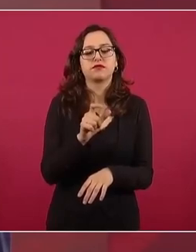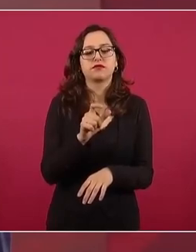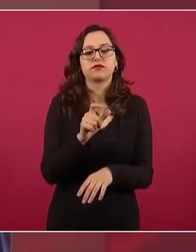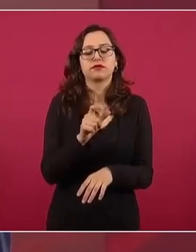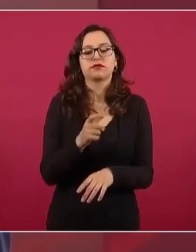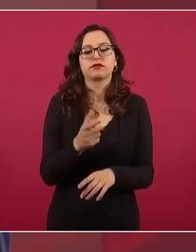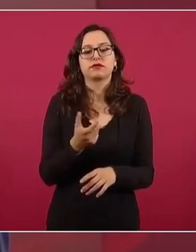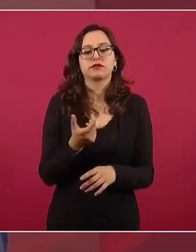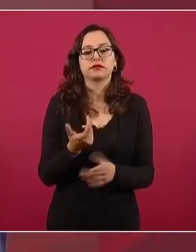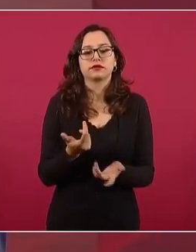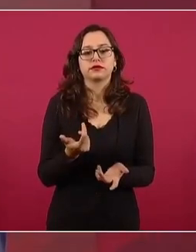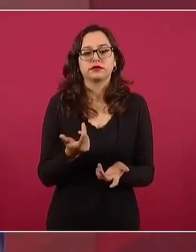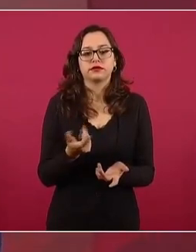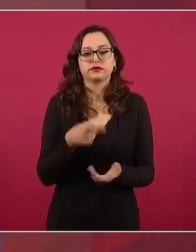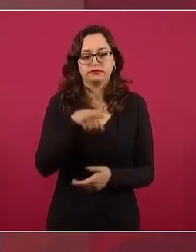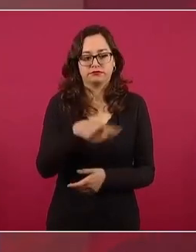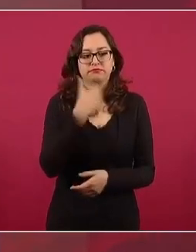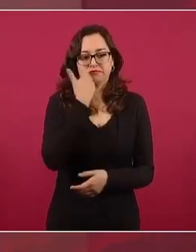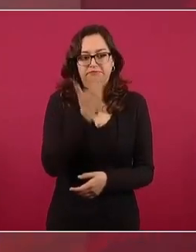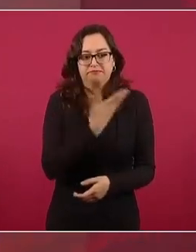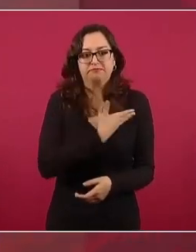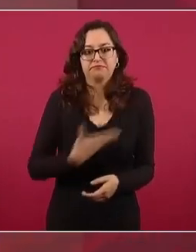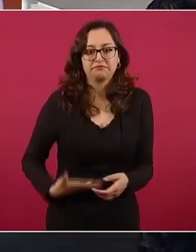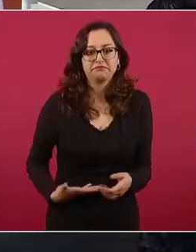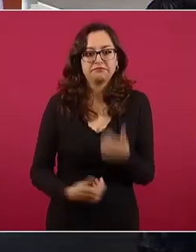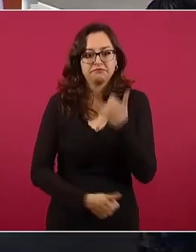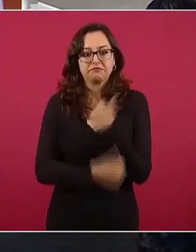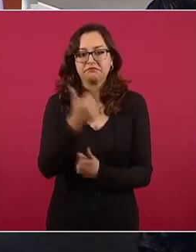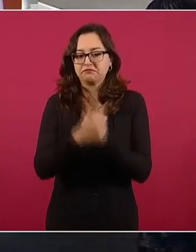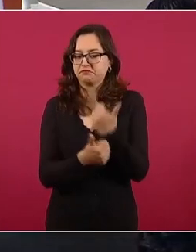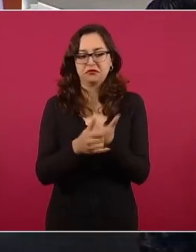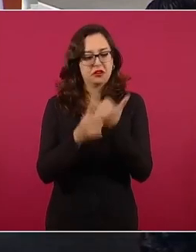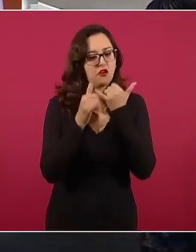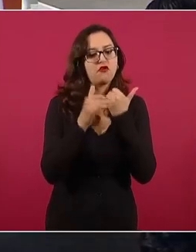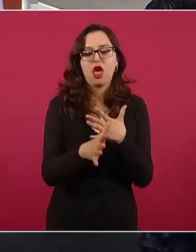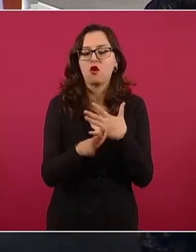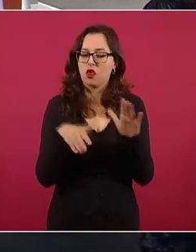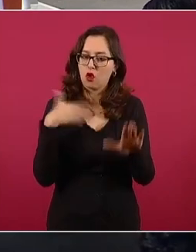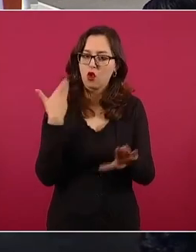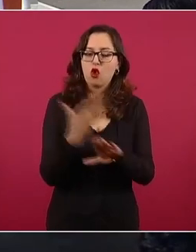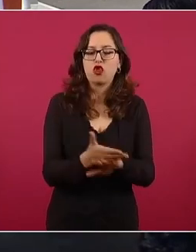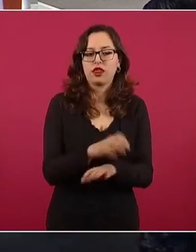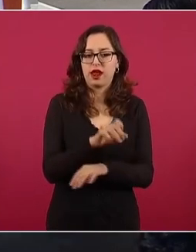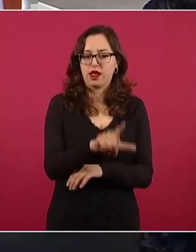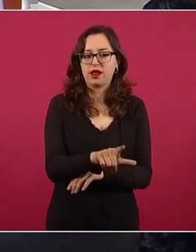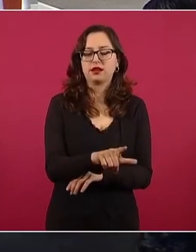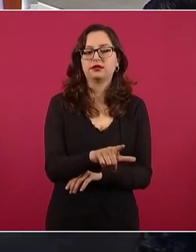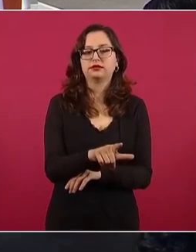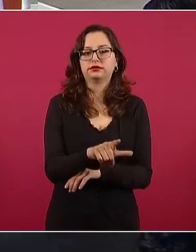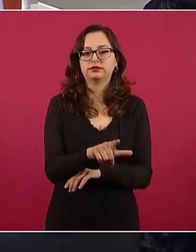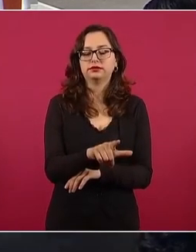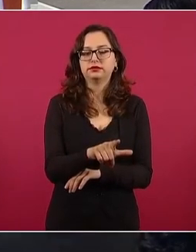contiende por la presidencia de la República.